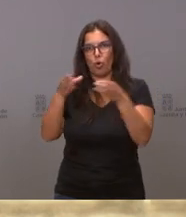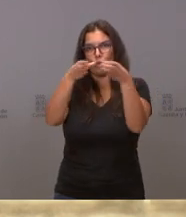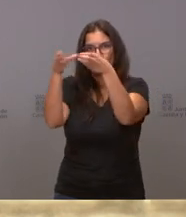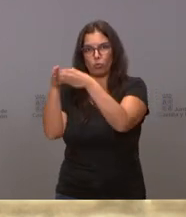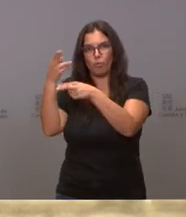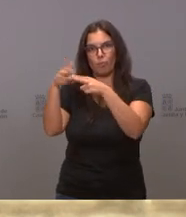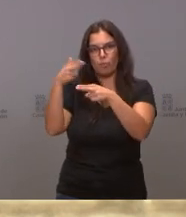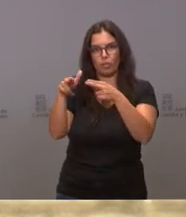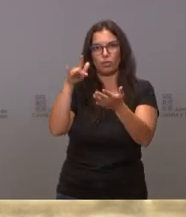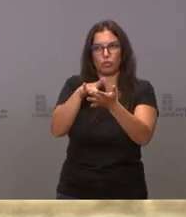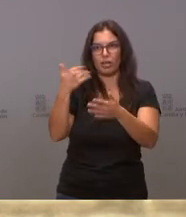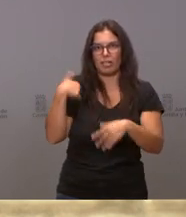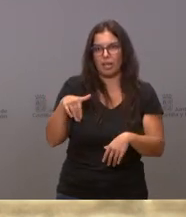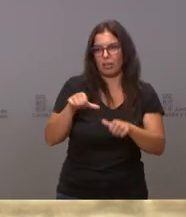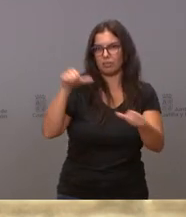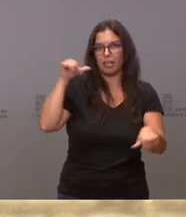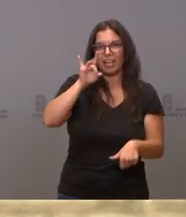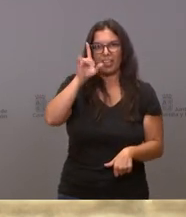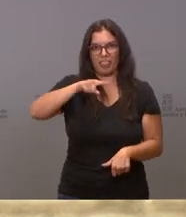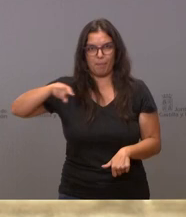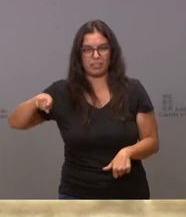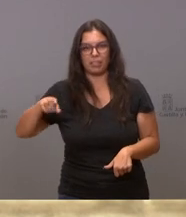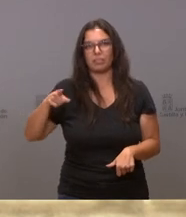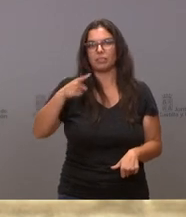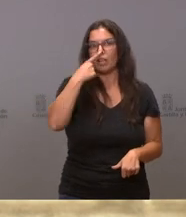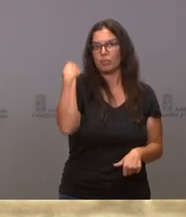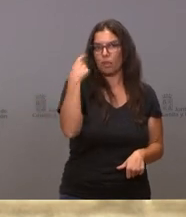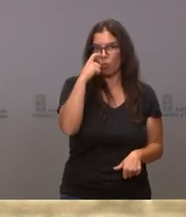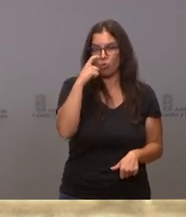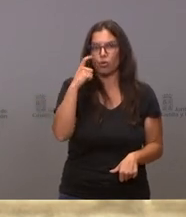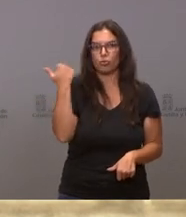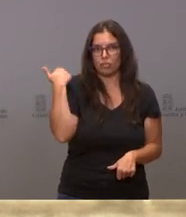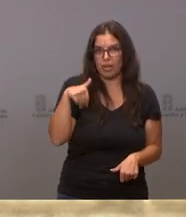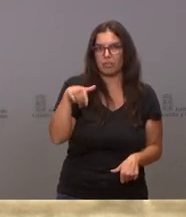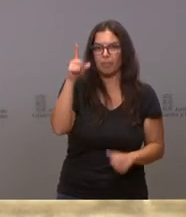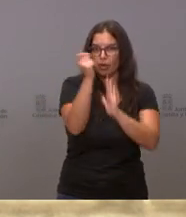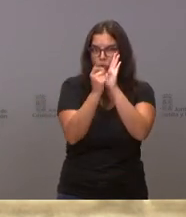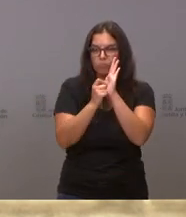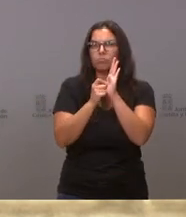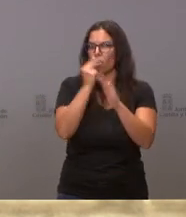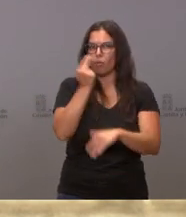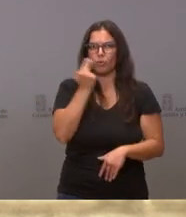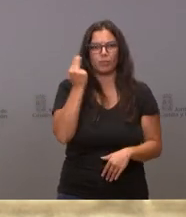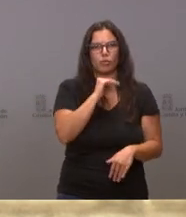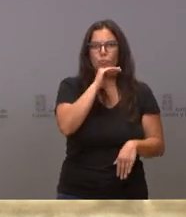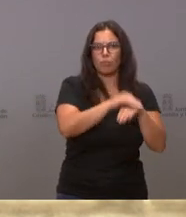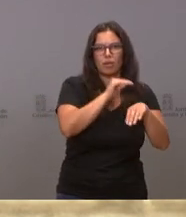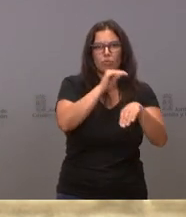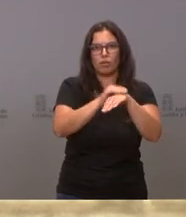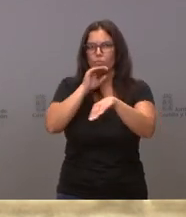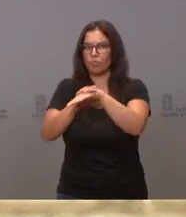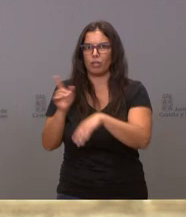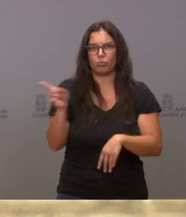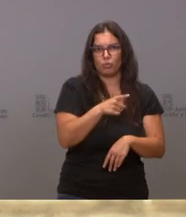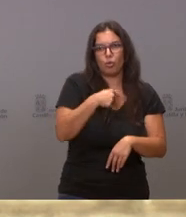hace 15 meses, en el mes de junio del año pasado, nuestro compromiso es ir cumpliéndolo y